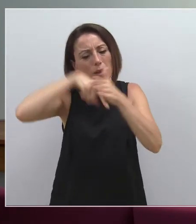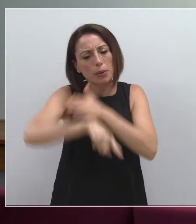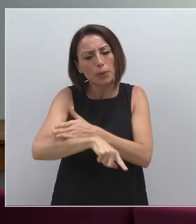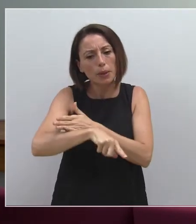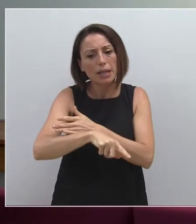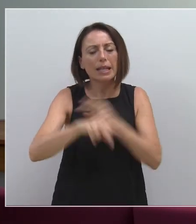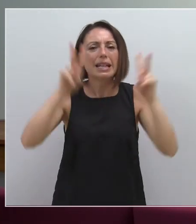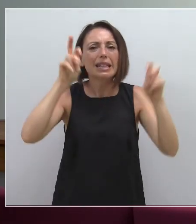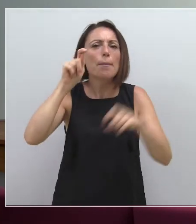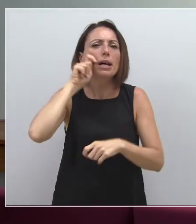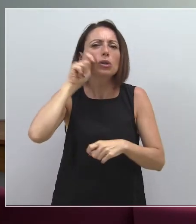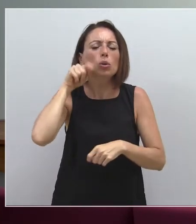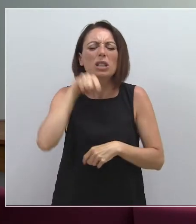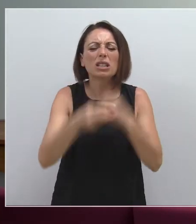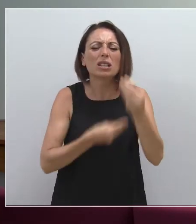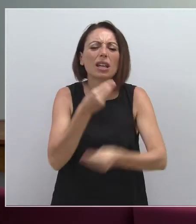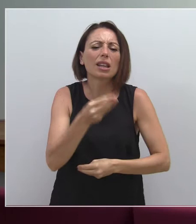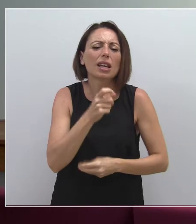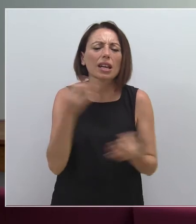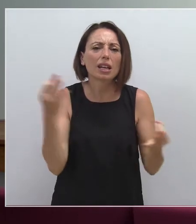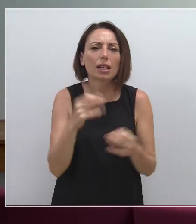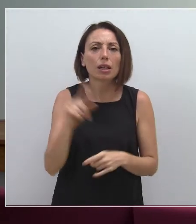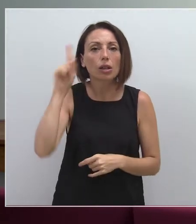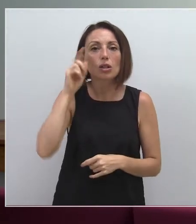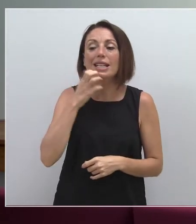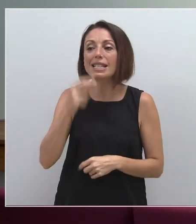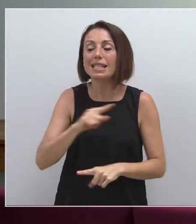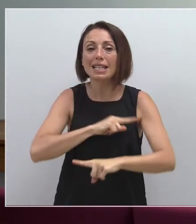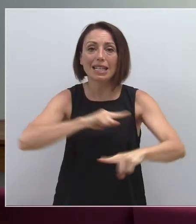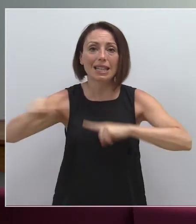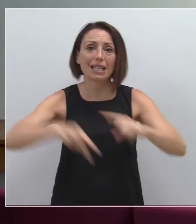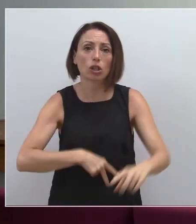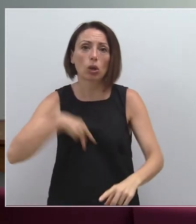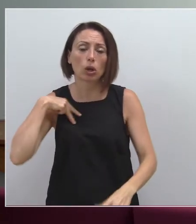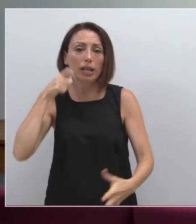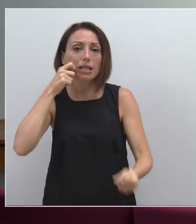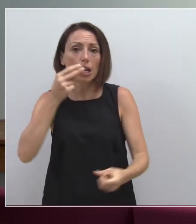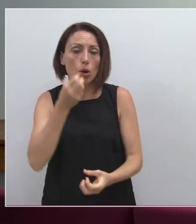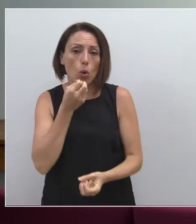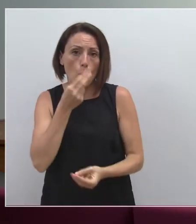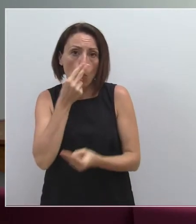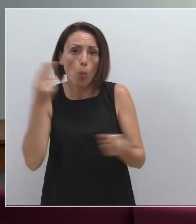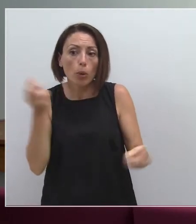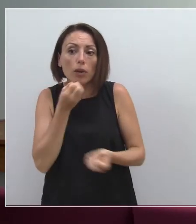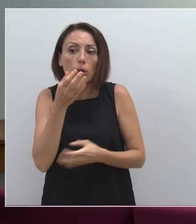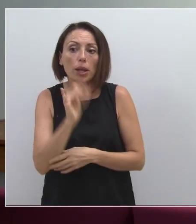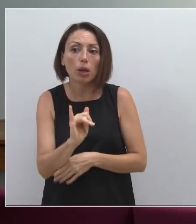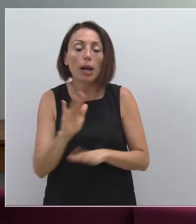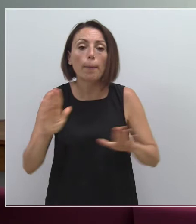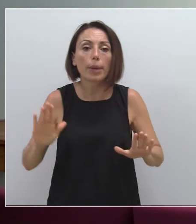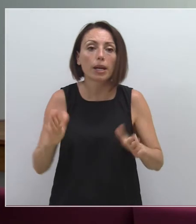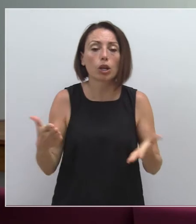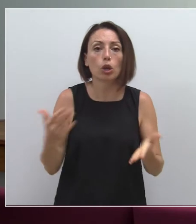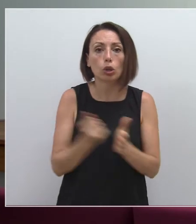los turistas en qué va a consistir. Bueno, no sé si el director general de Salud Pública tiene alguna información, pero en cualquier caso está todo